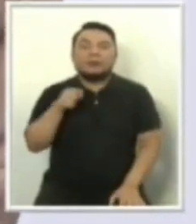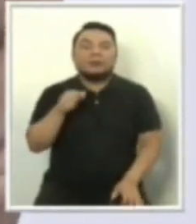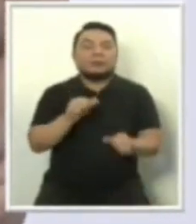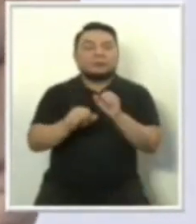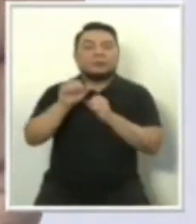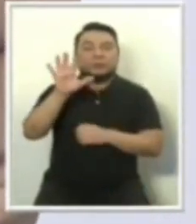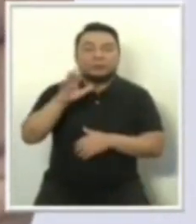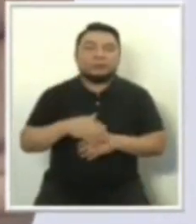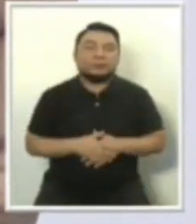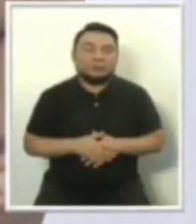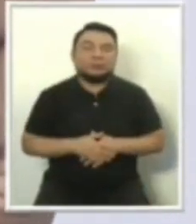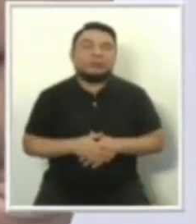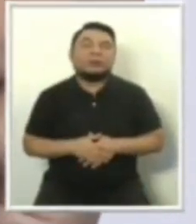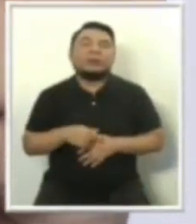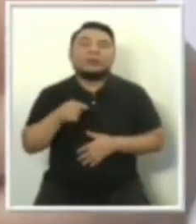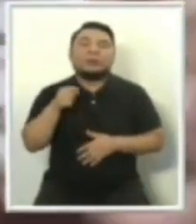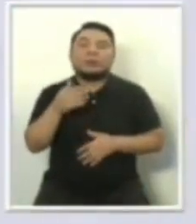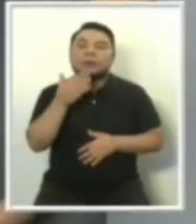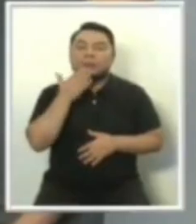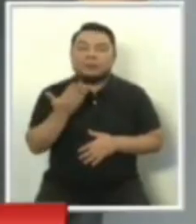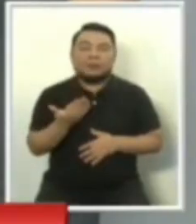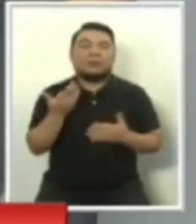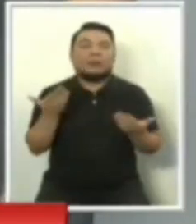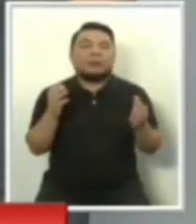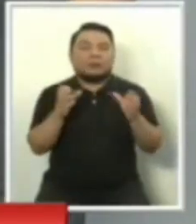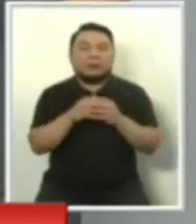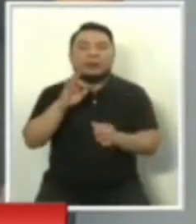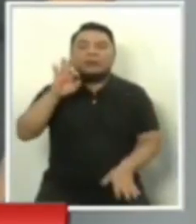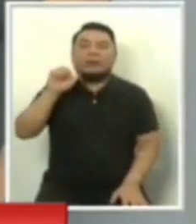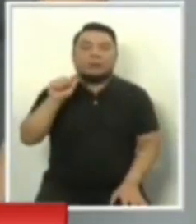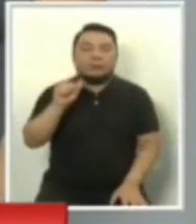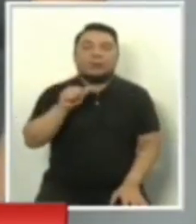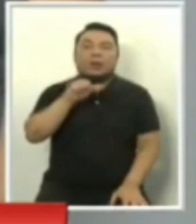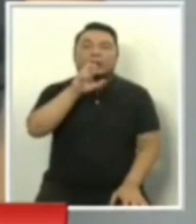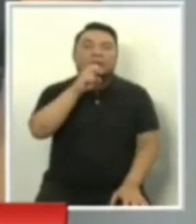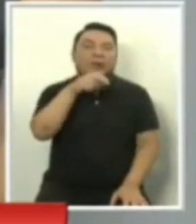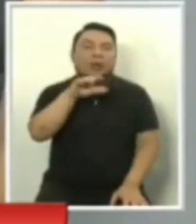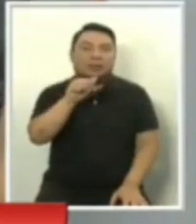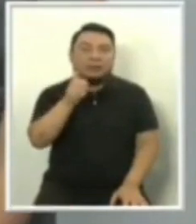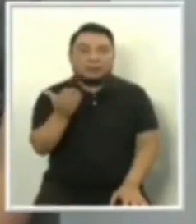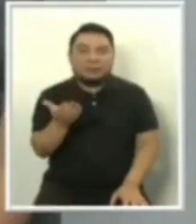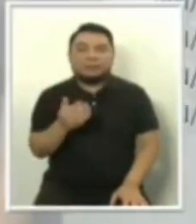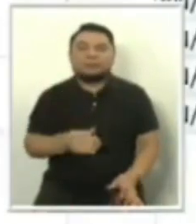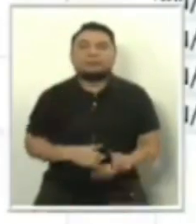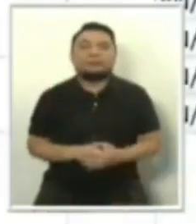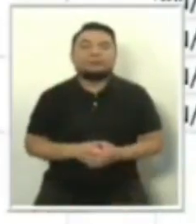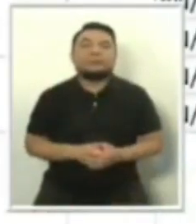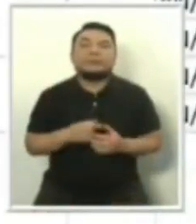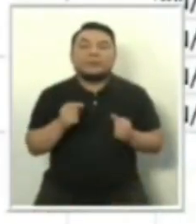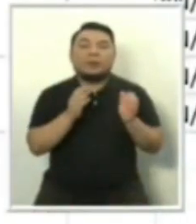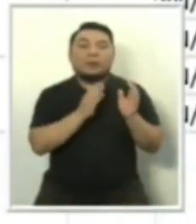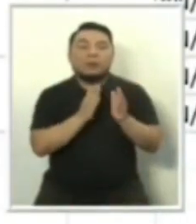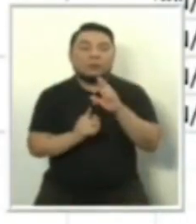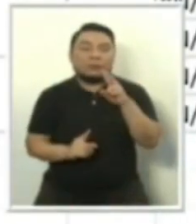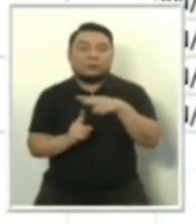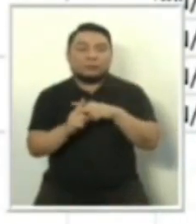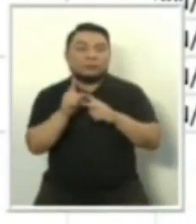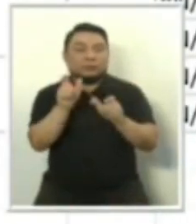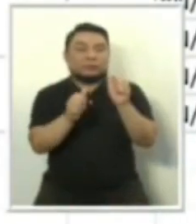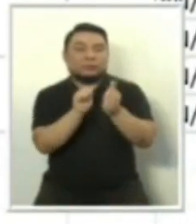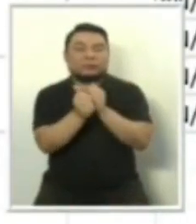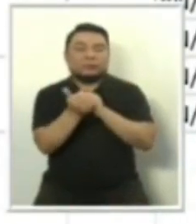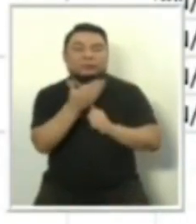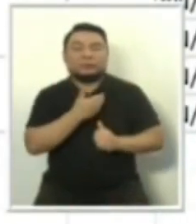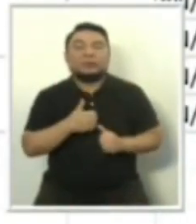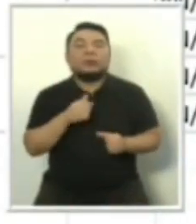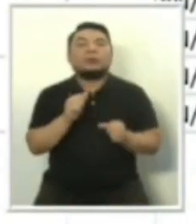Y completa entonces este orden de aparición, el número 5, que es el Frente Amplio por Justicia, Vida y Libertad. Este es el orden de aparición de los candidatos en